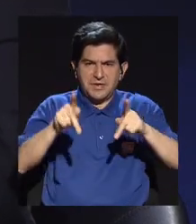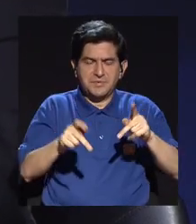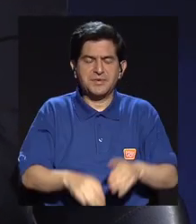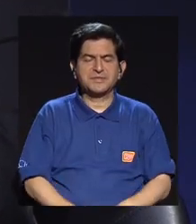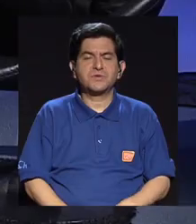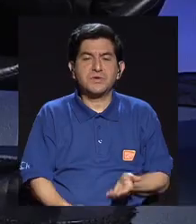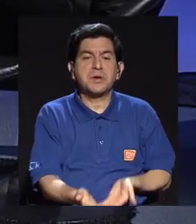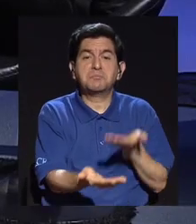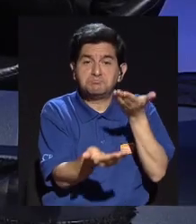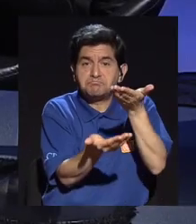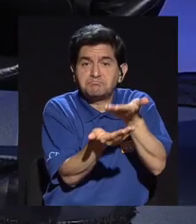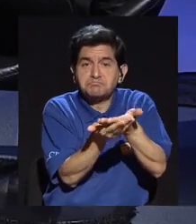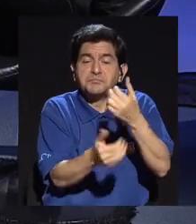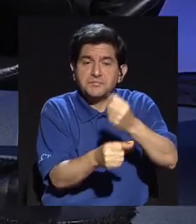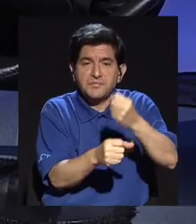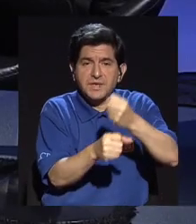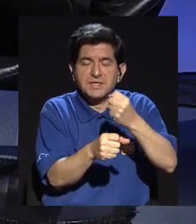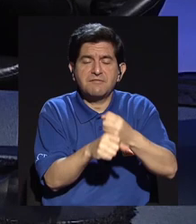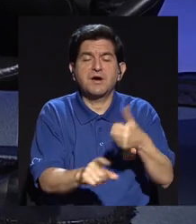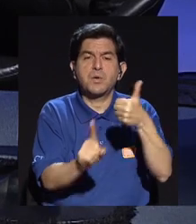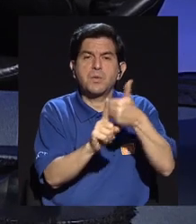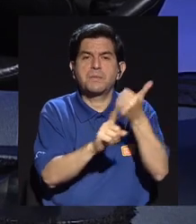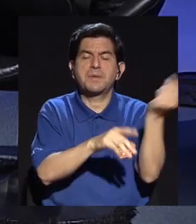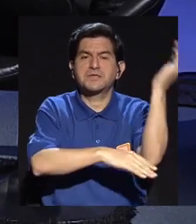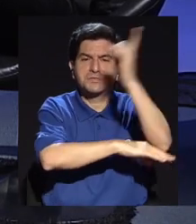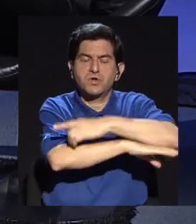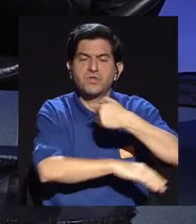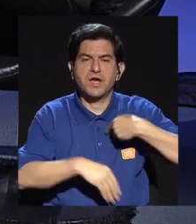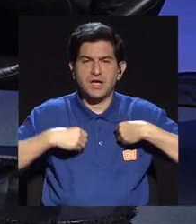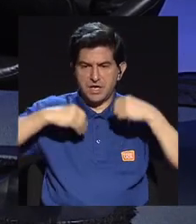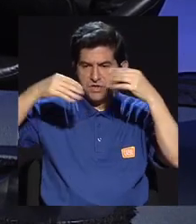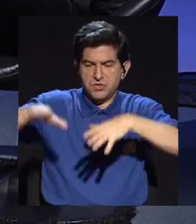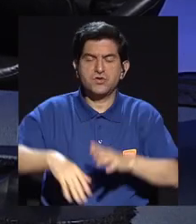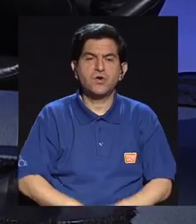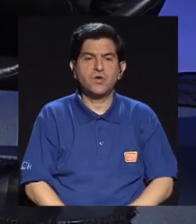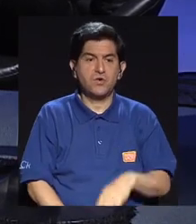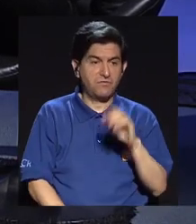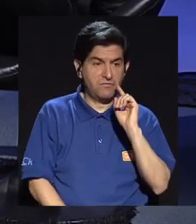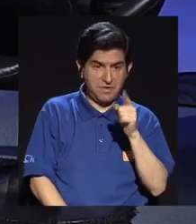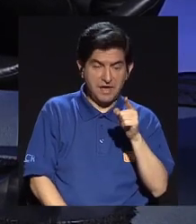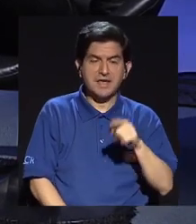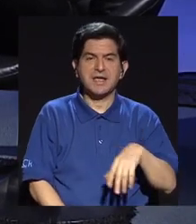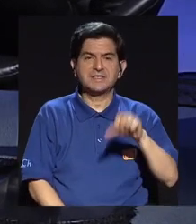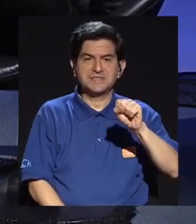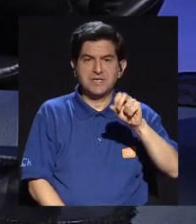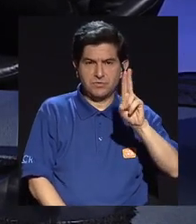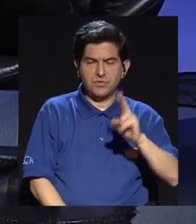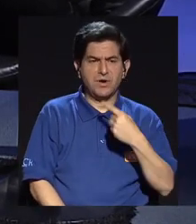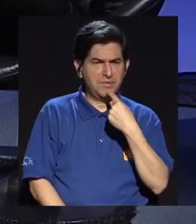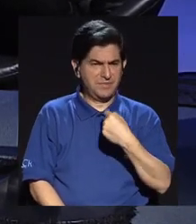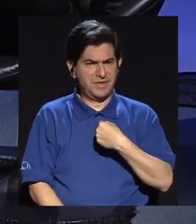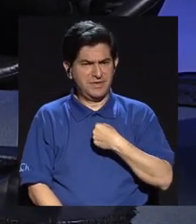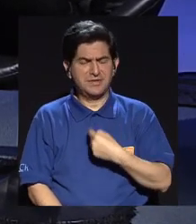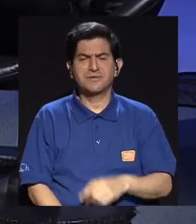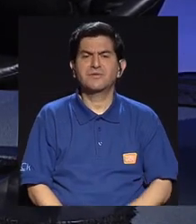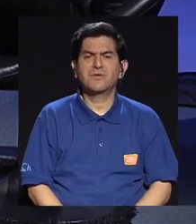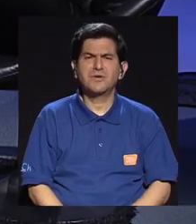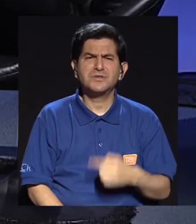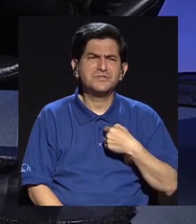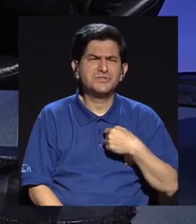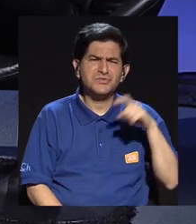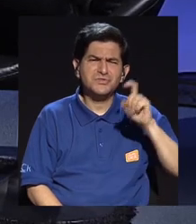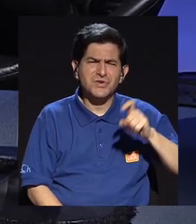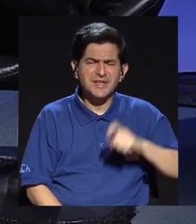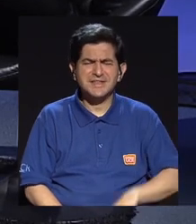persona que me ofreció trabajo el mismo día que renuncié fue Silvia. Yo le dije, no, yo honestamente creo que necesito un